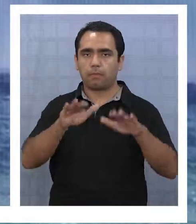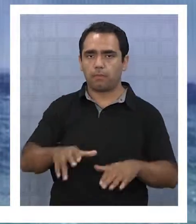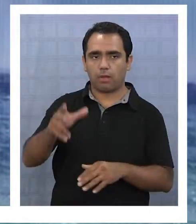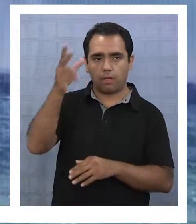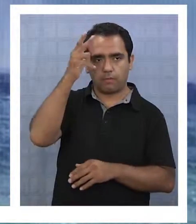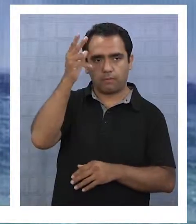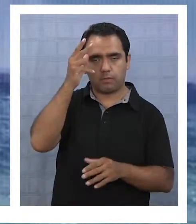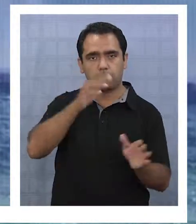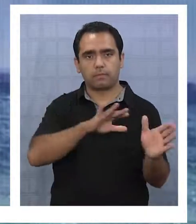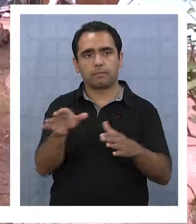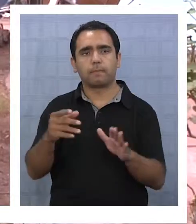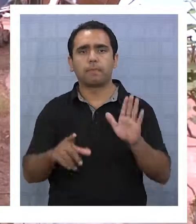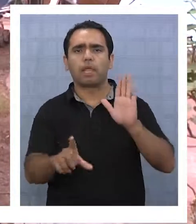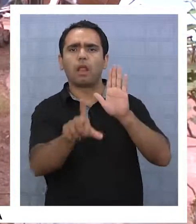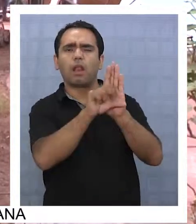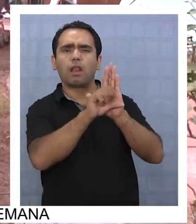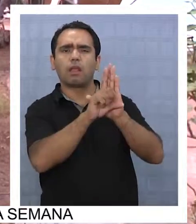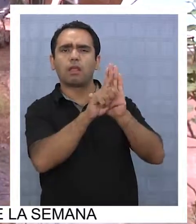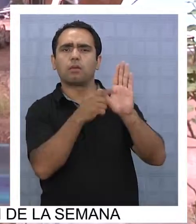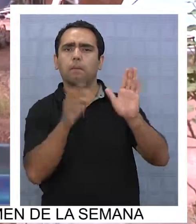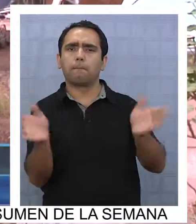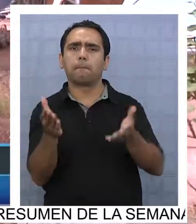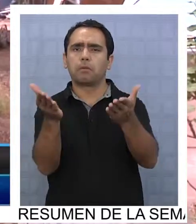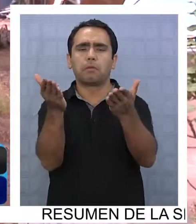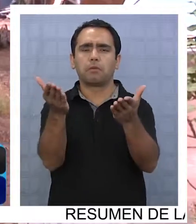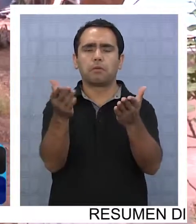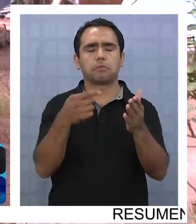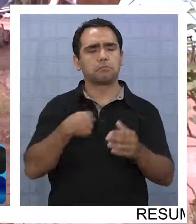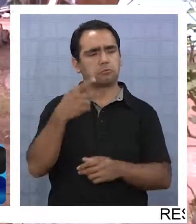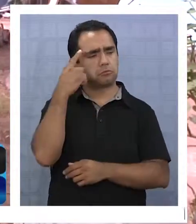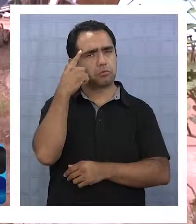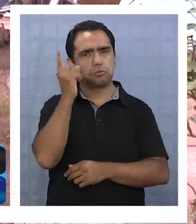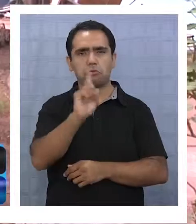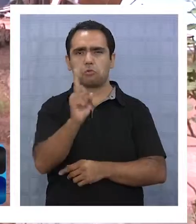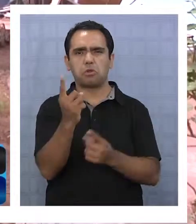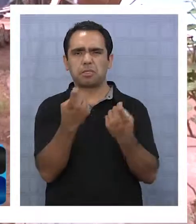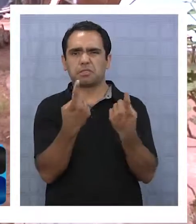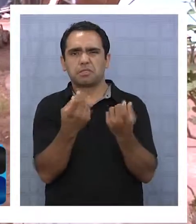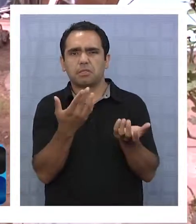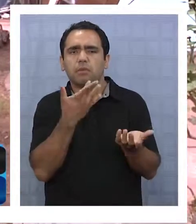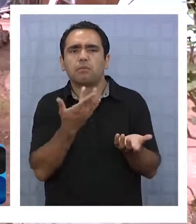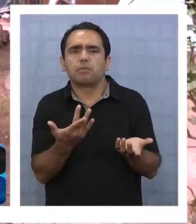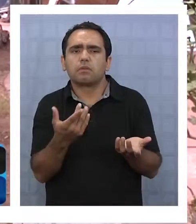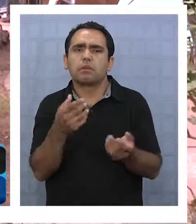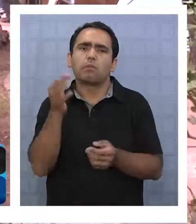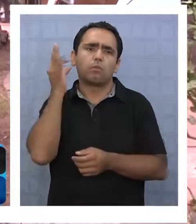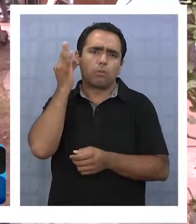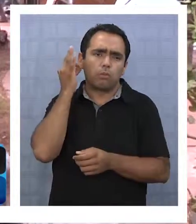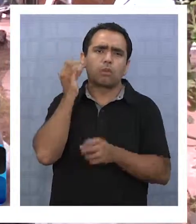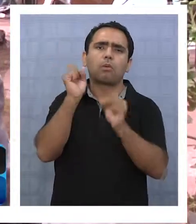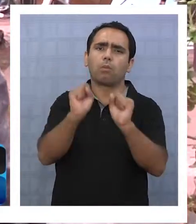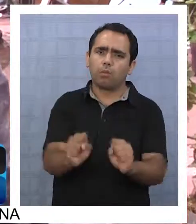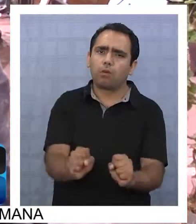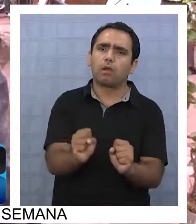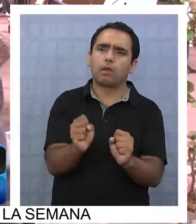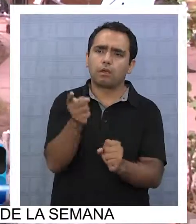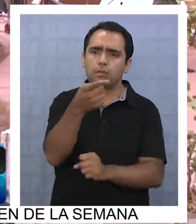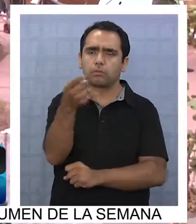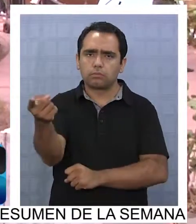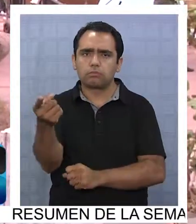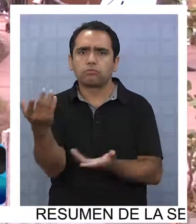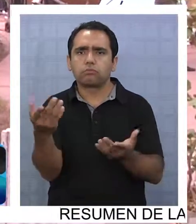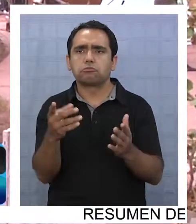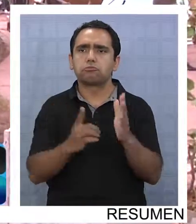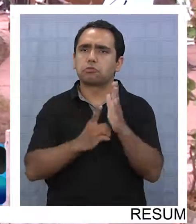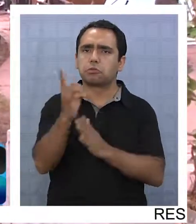mismas capacidades. Si existe una ley para promover esto, yo creo que no hace falta, no hace falta porque yo creo que la mujer en todo